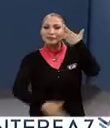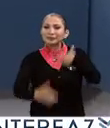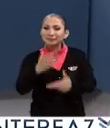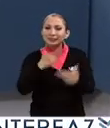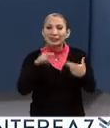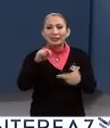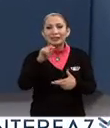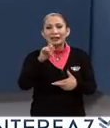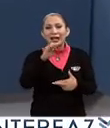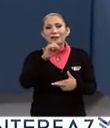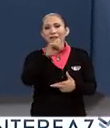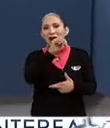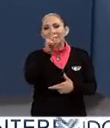Regresamos. Esto es Interfaz. Gracias.